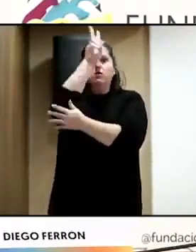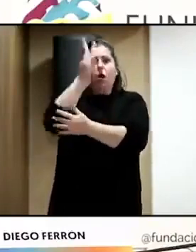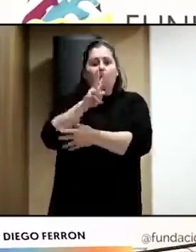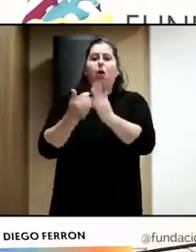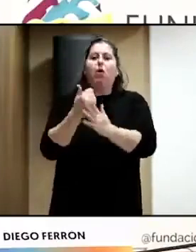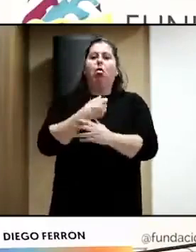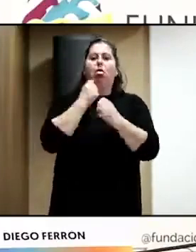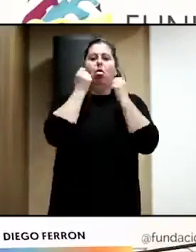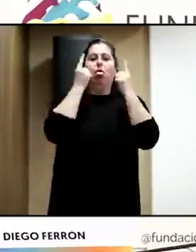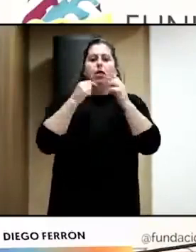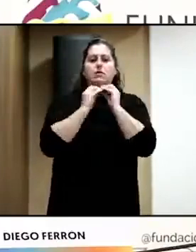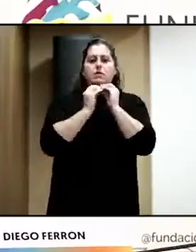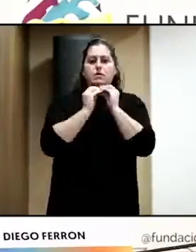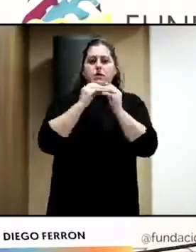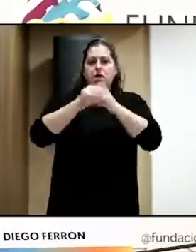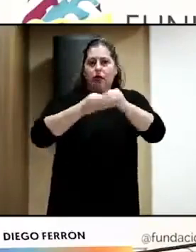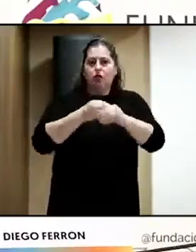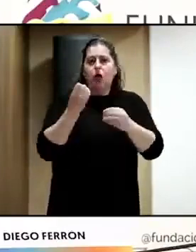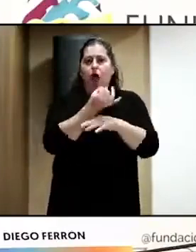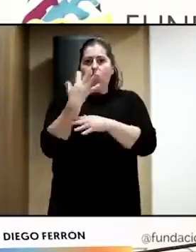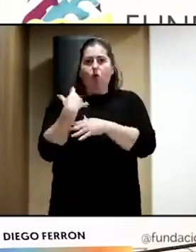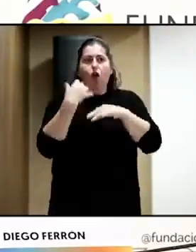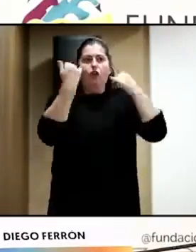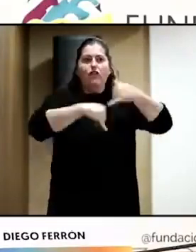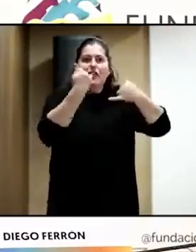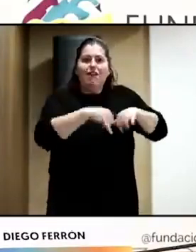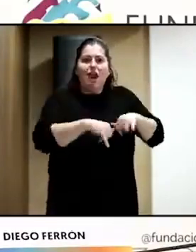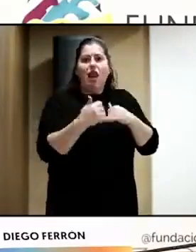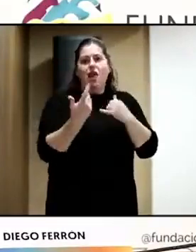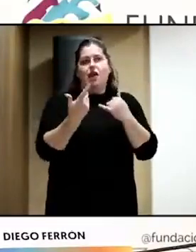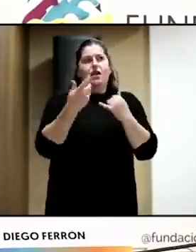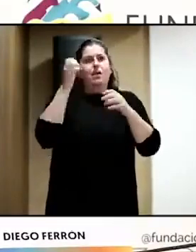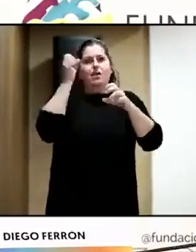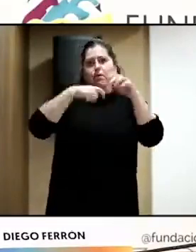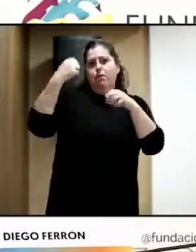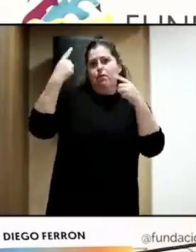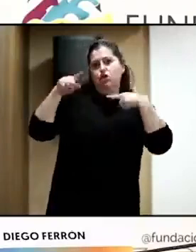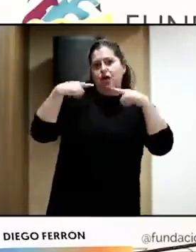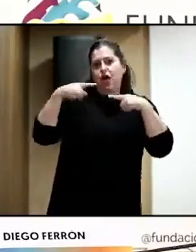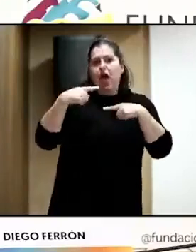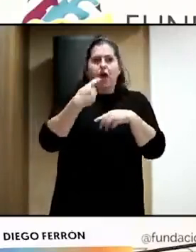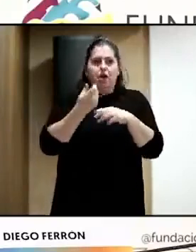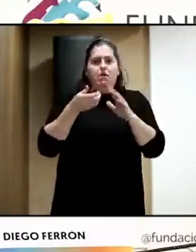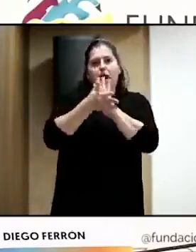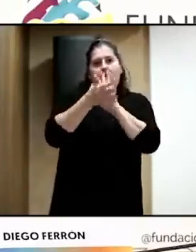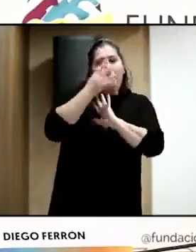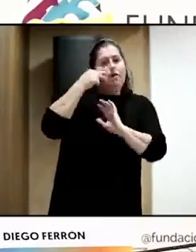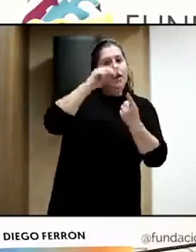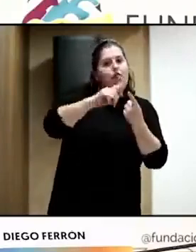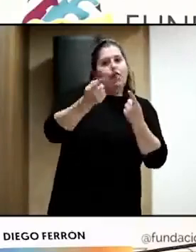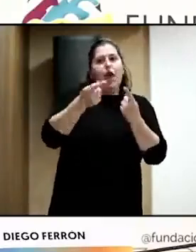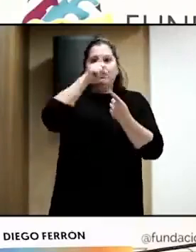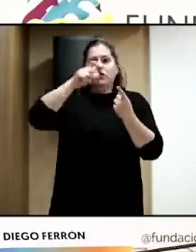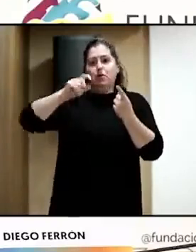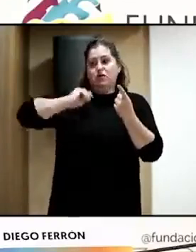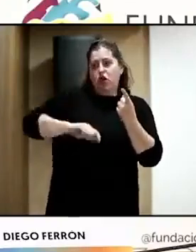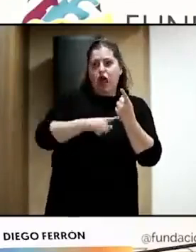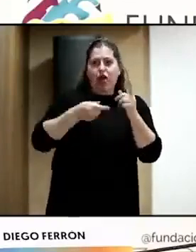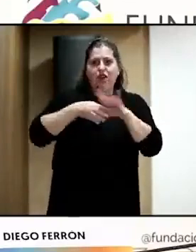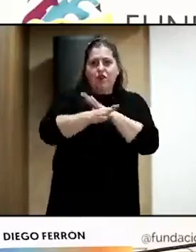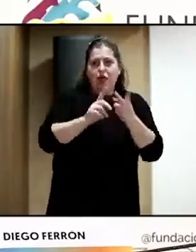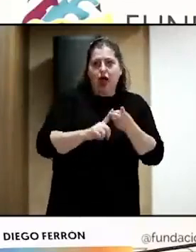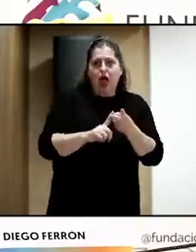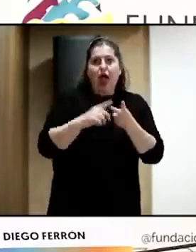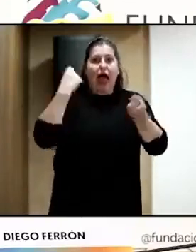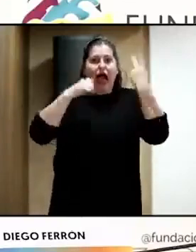con que hay, en fin, pues festivales, en fin, que van a contar aquí su experiencia. Va a haber profesionales de accesibilidad que van a contar esa experiencia. Va a haber